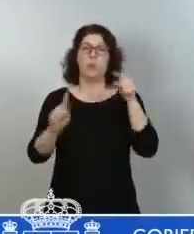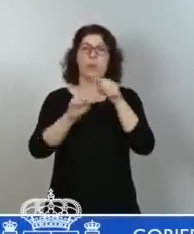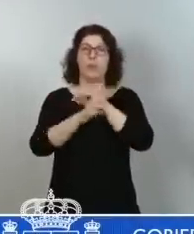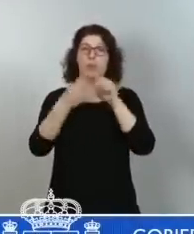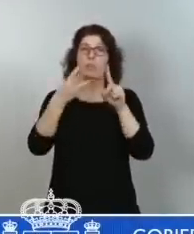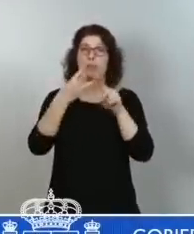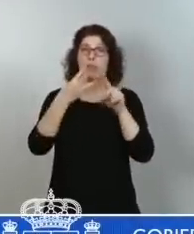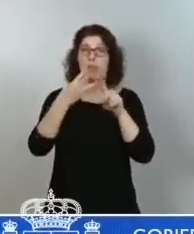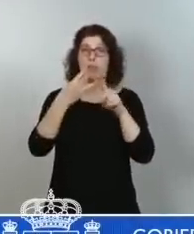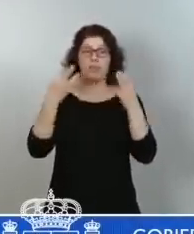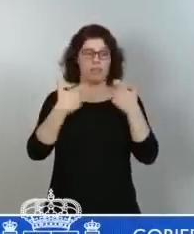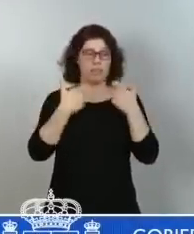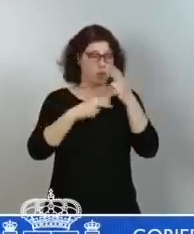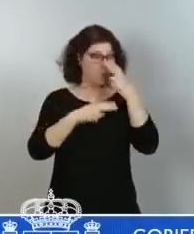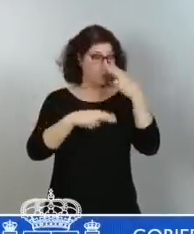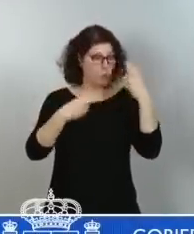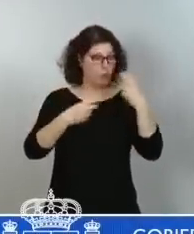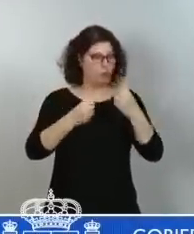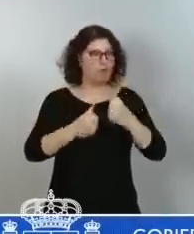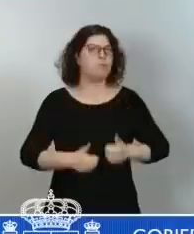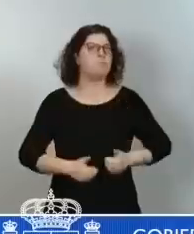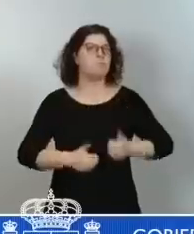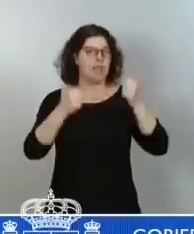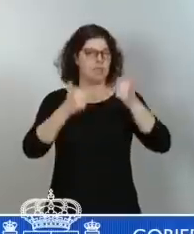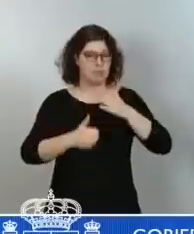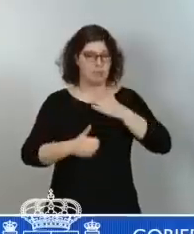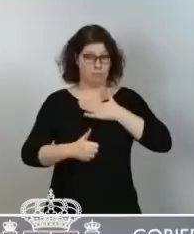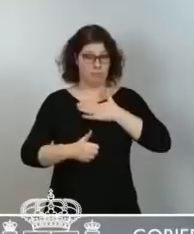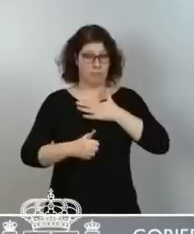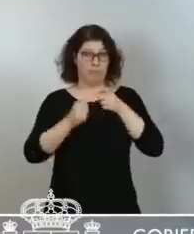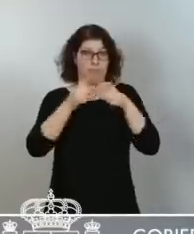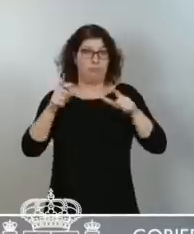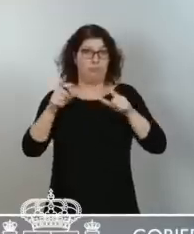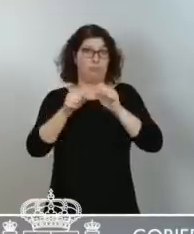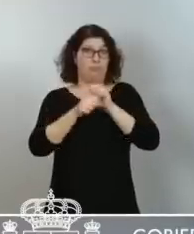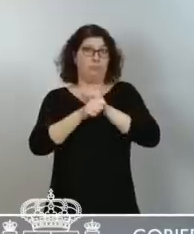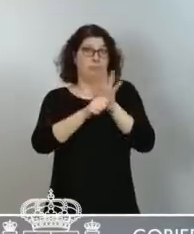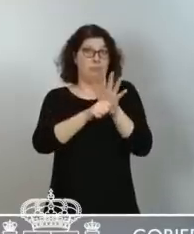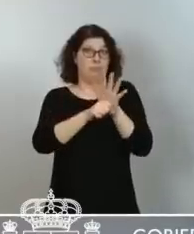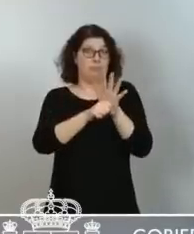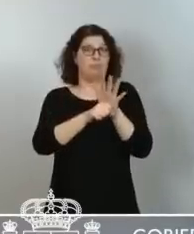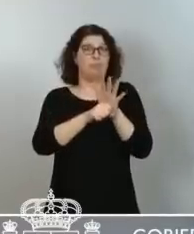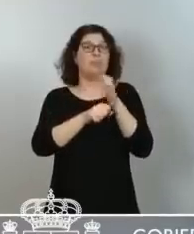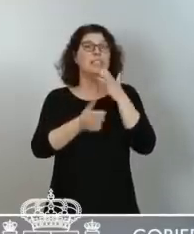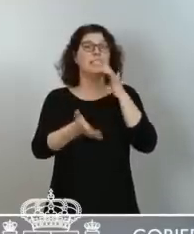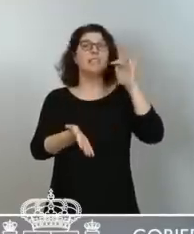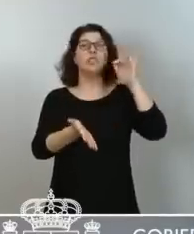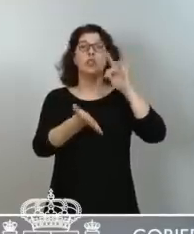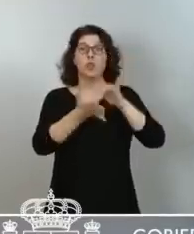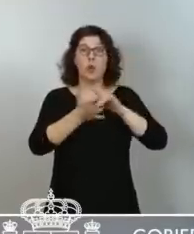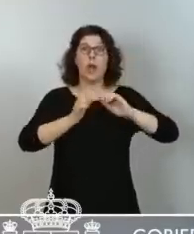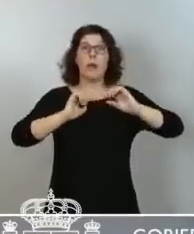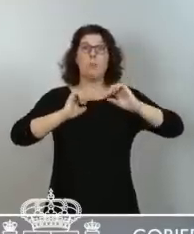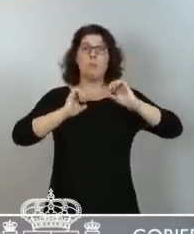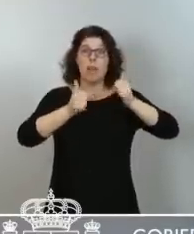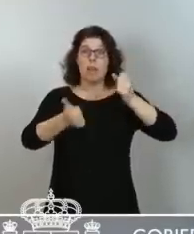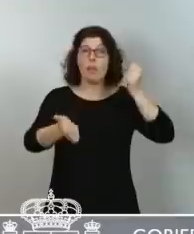pandemia ha demostrado que lo público no se pone de perfil cuando hay que dar la cara. Hay que invertir más en sanidad.